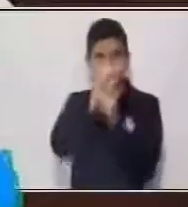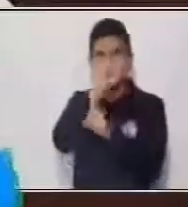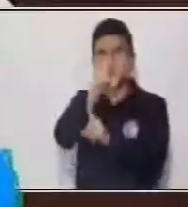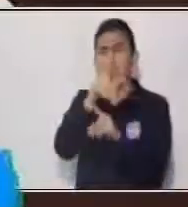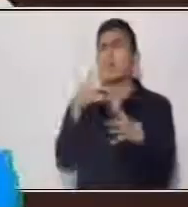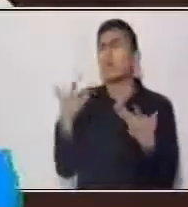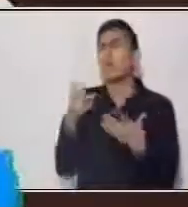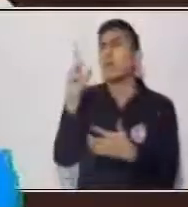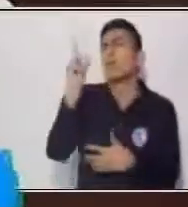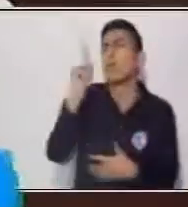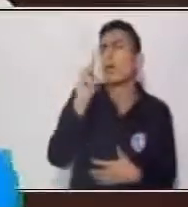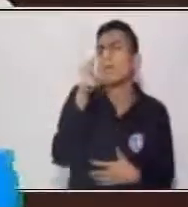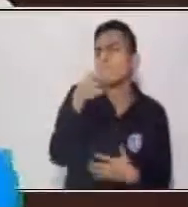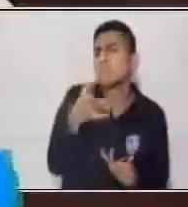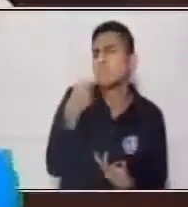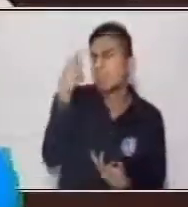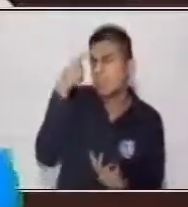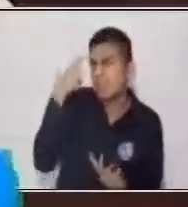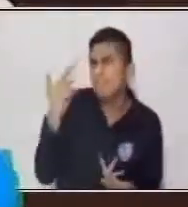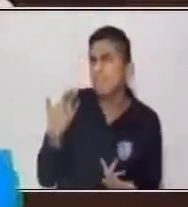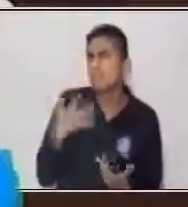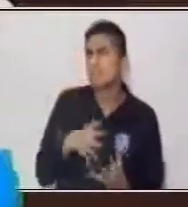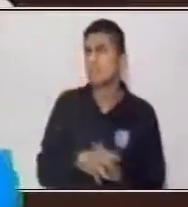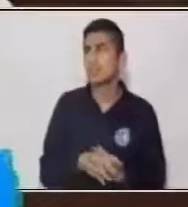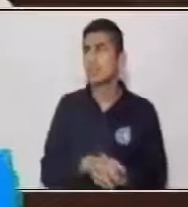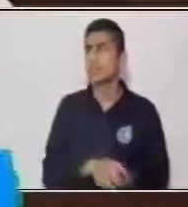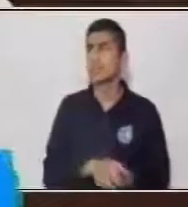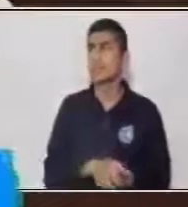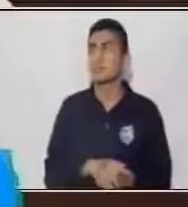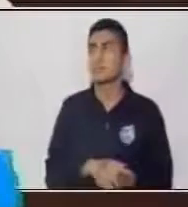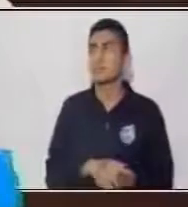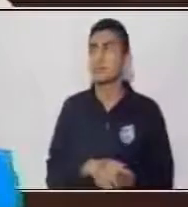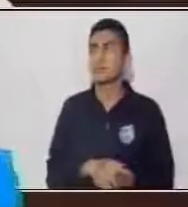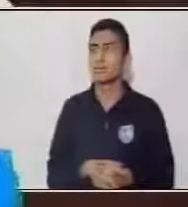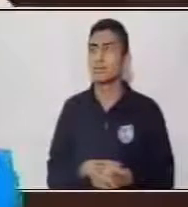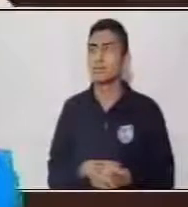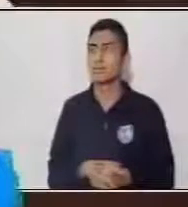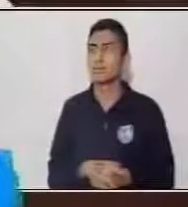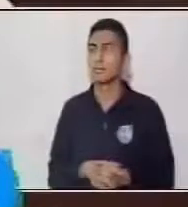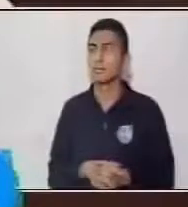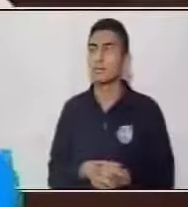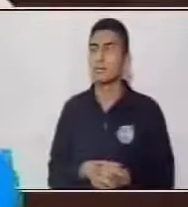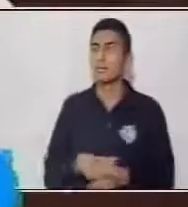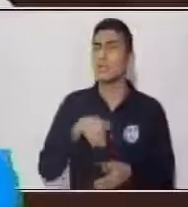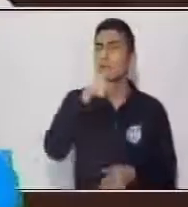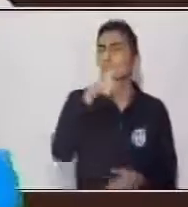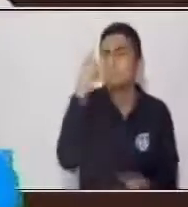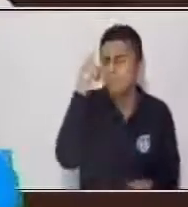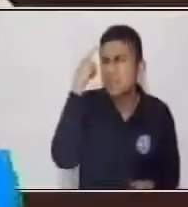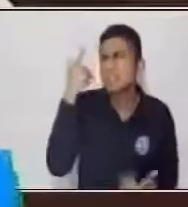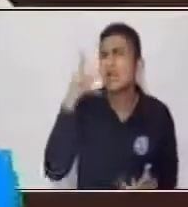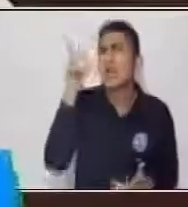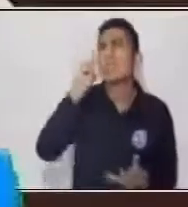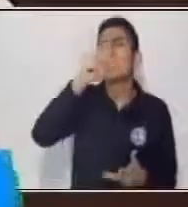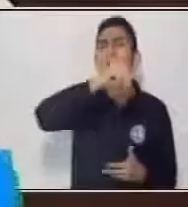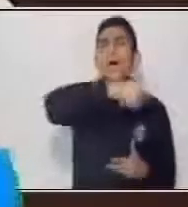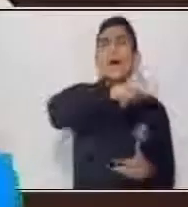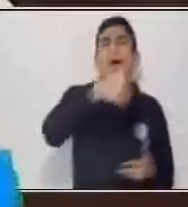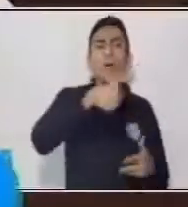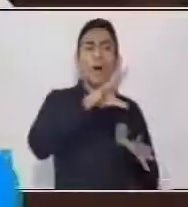¿Dónde crees que encontramos agua con sal? A ver, alguien que me diga. Muy bien, en los mares.